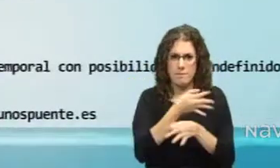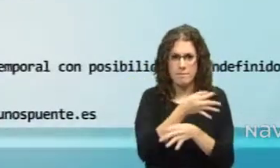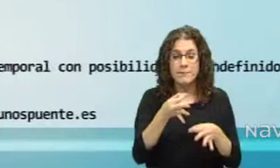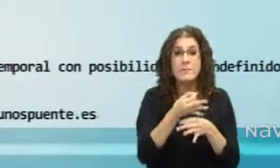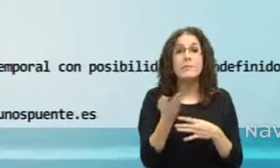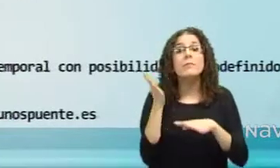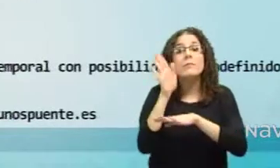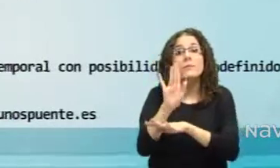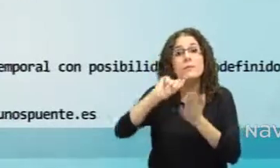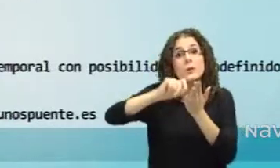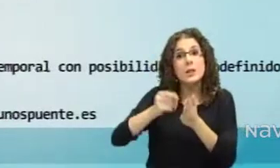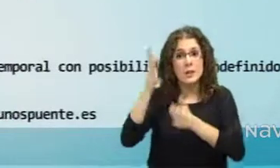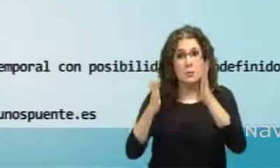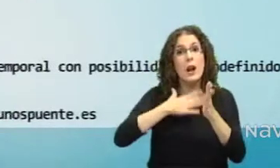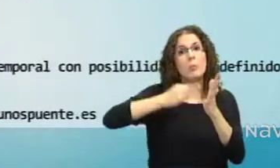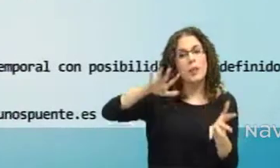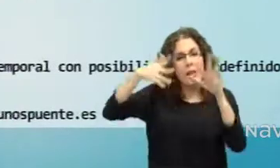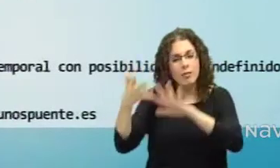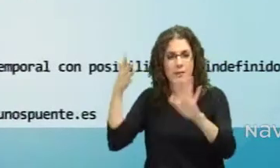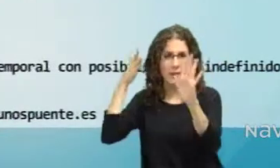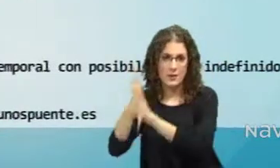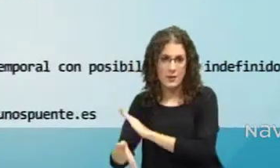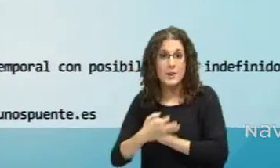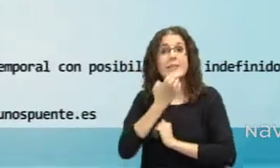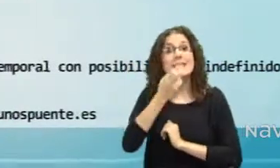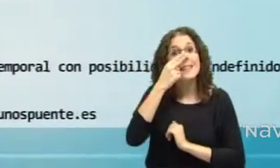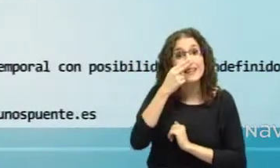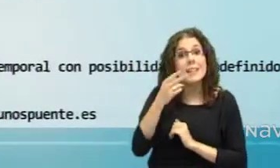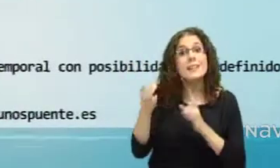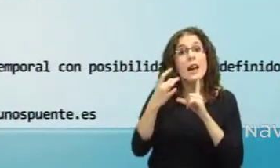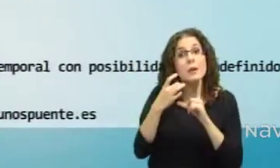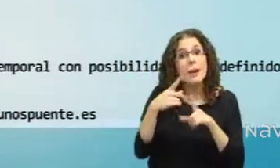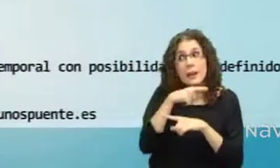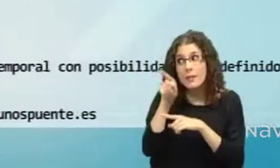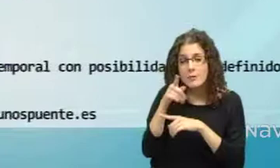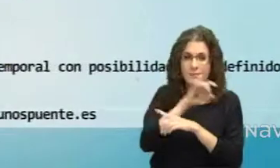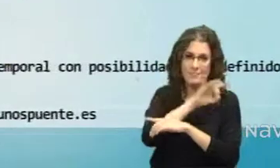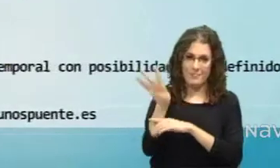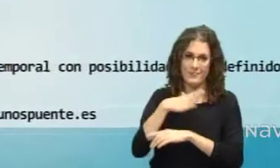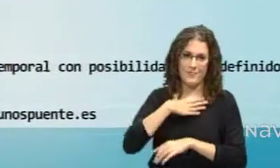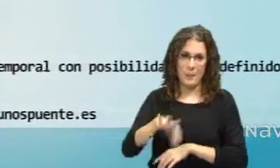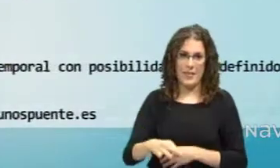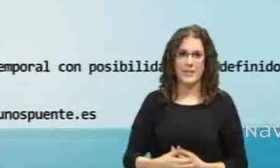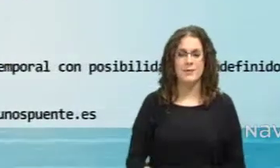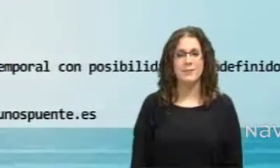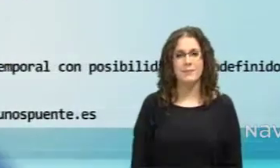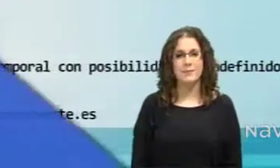de pasar a indefinido. Si te interesa la oferta, puedes responder en el mail silvia.vacunospuente.es.